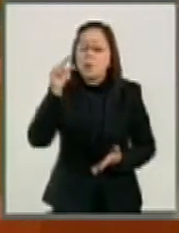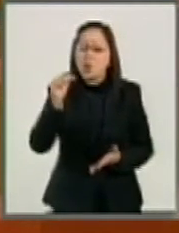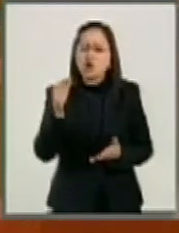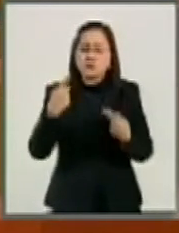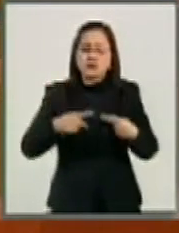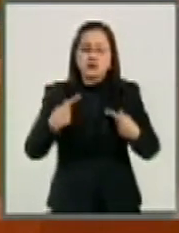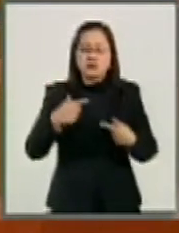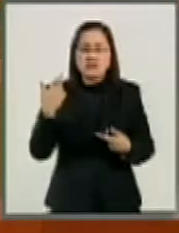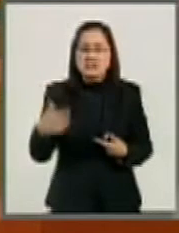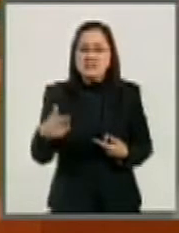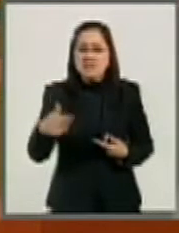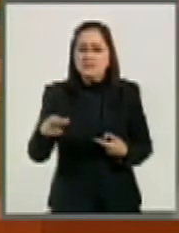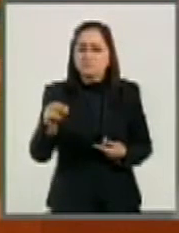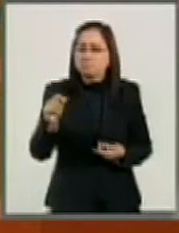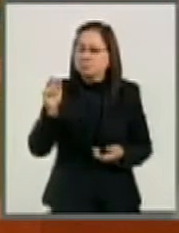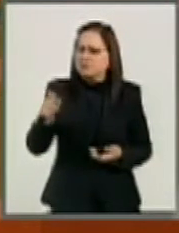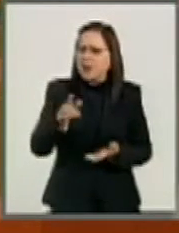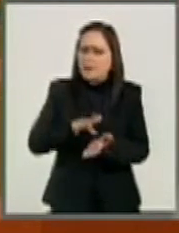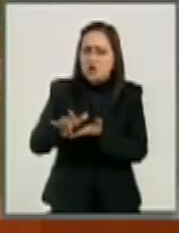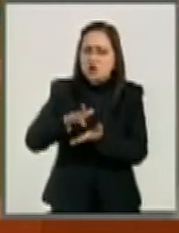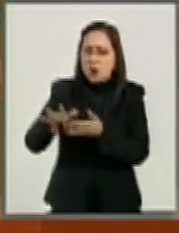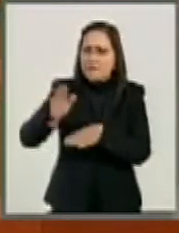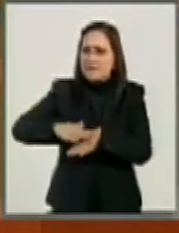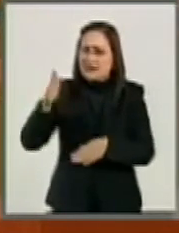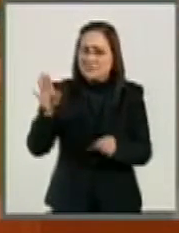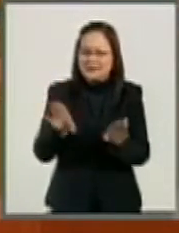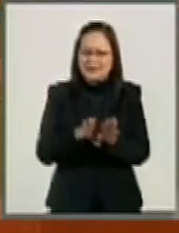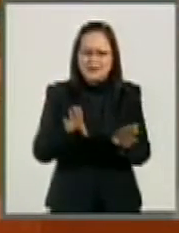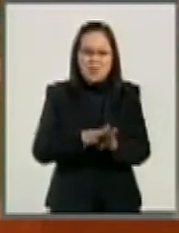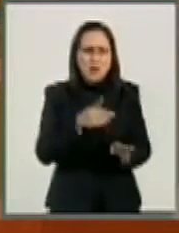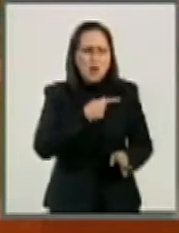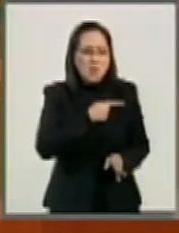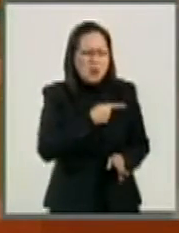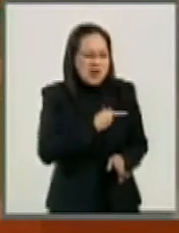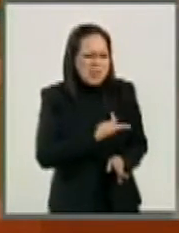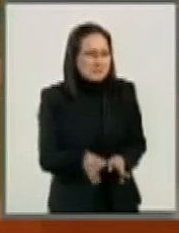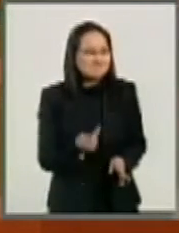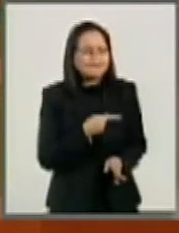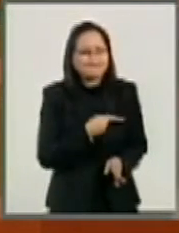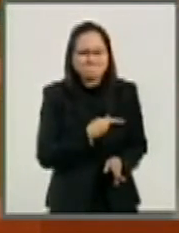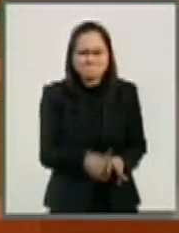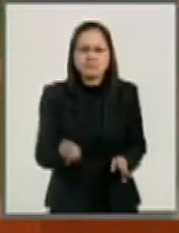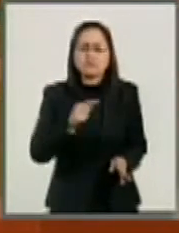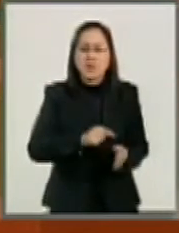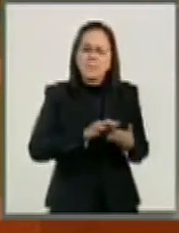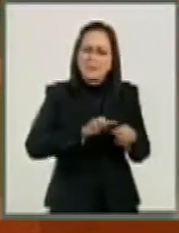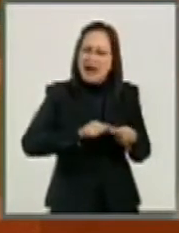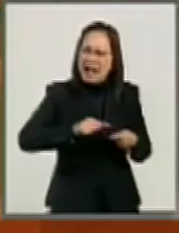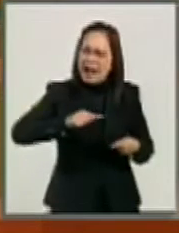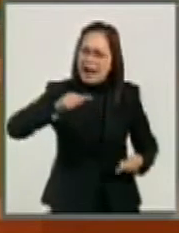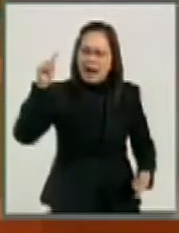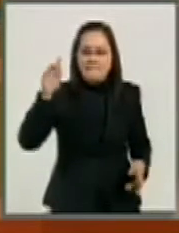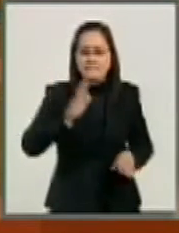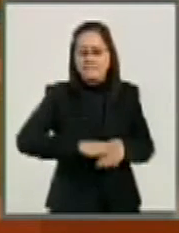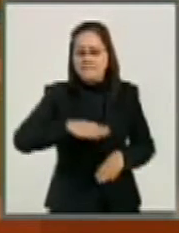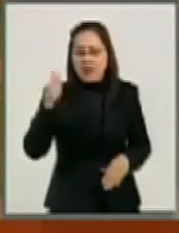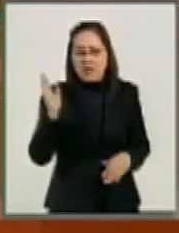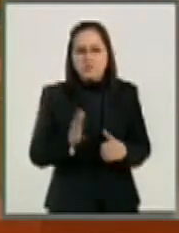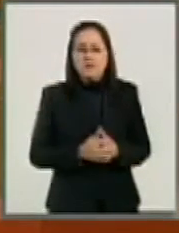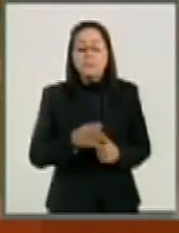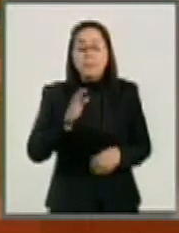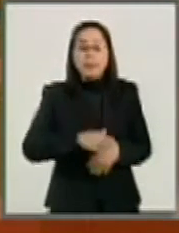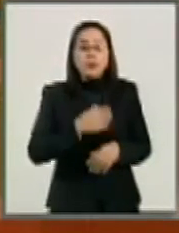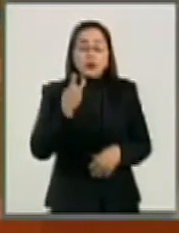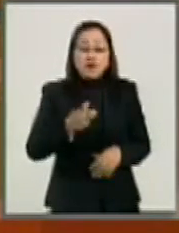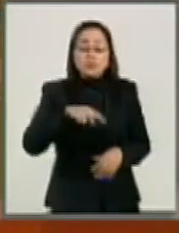reducir la desigualdad ha provocado que la pobreza y la miseria se disparen de manera dramática. Por esta razón,